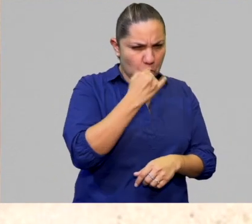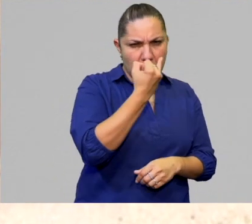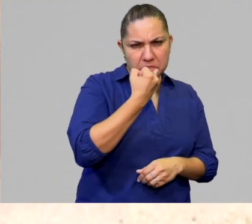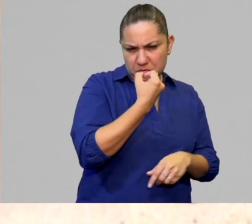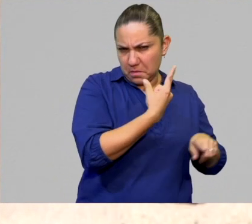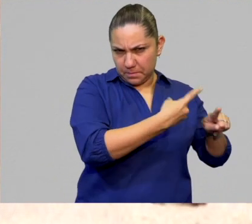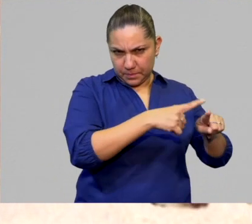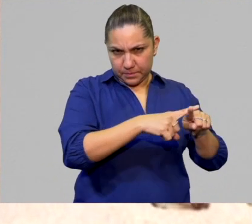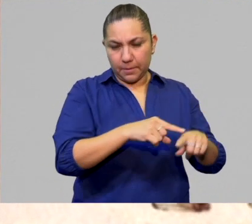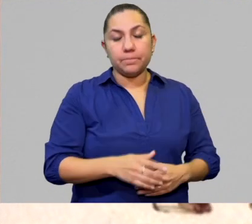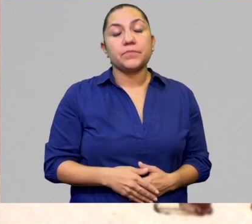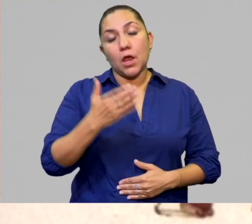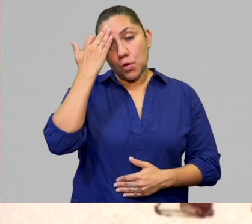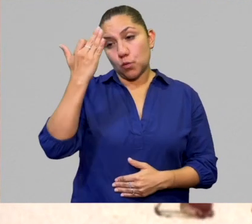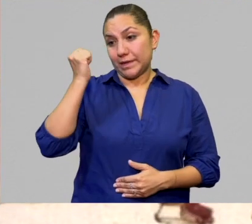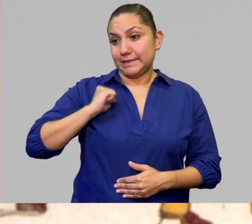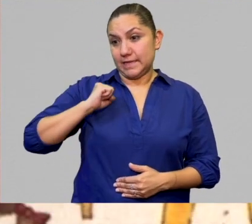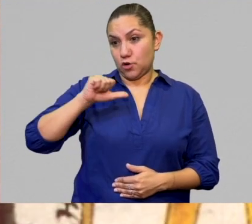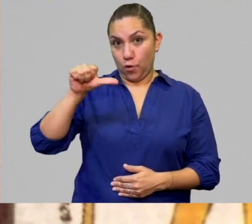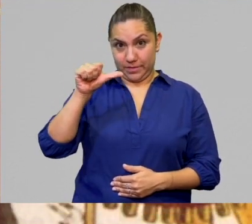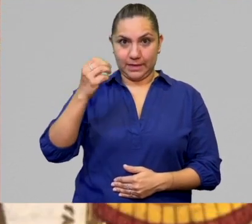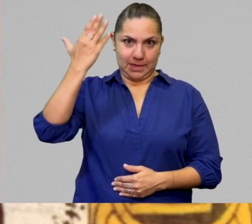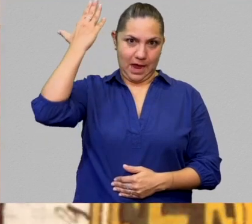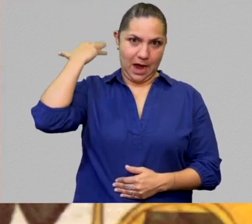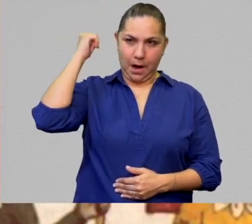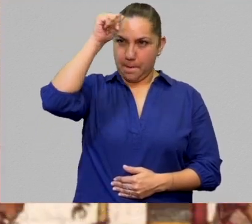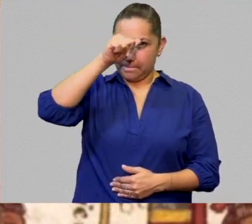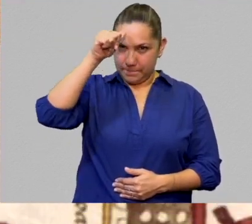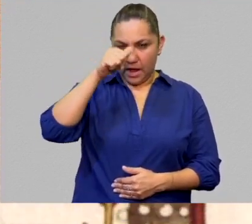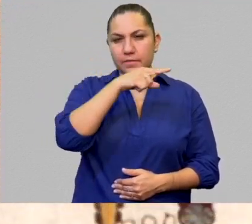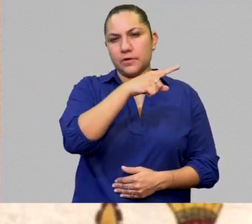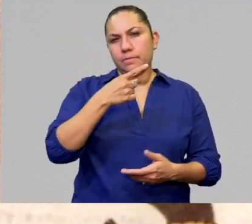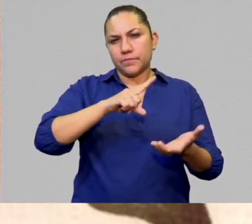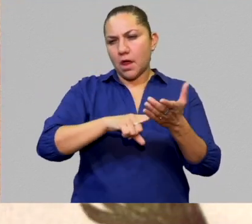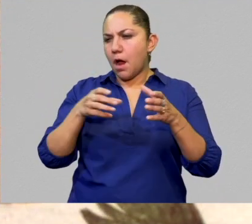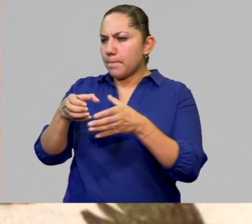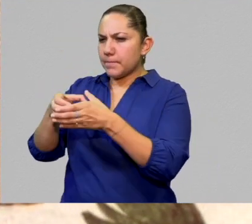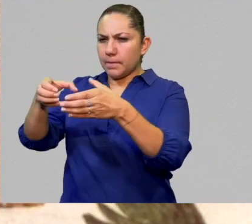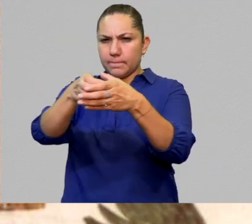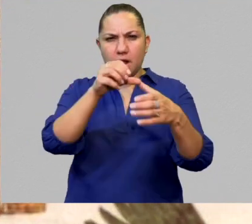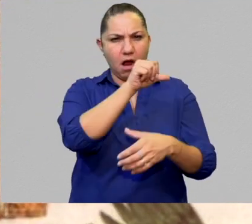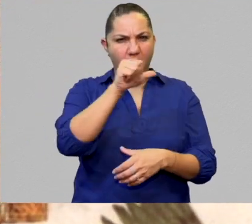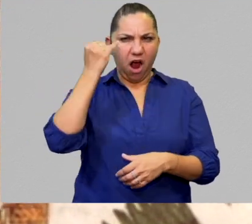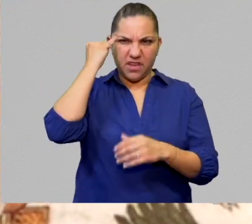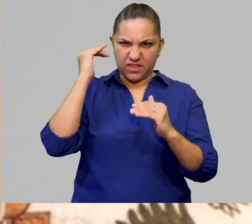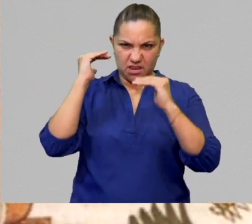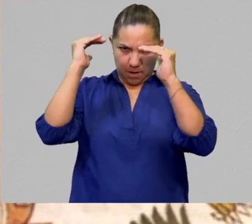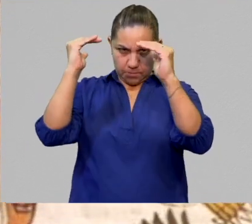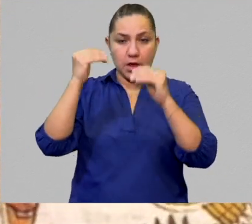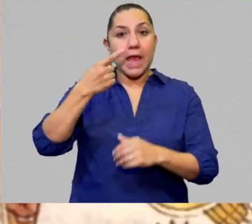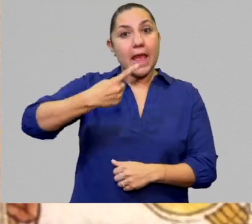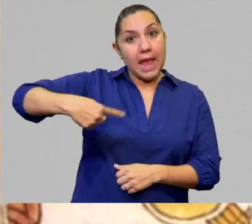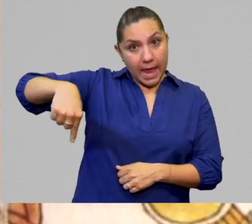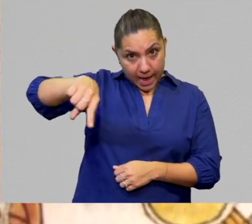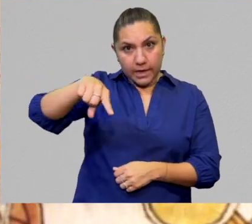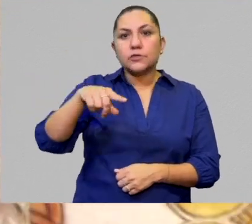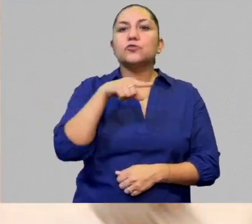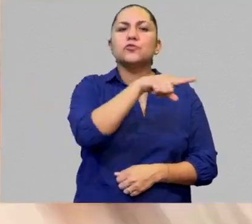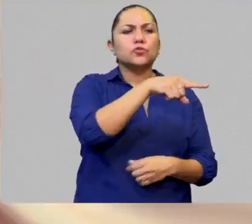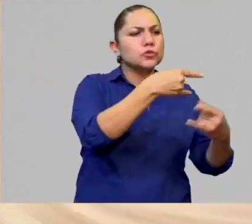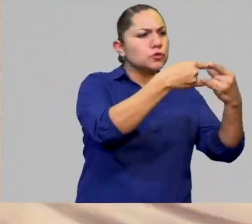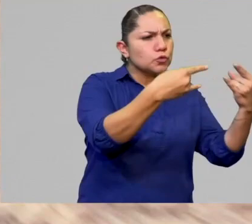En el siglo XVI, los frailes, junto con las clases altas indígenas, se encargaron de traducir al